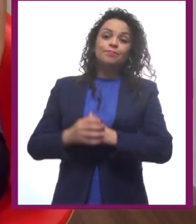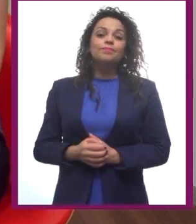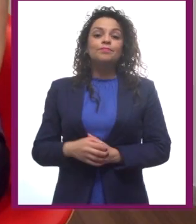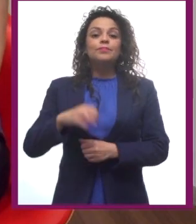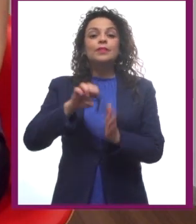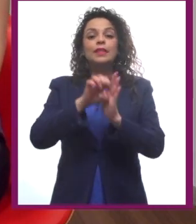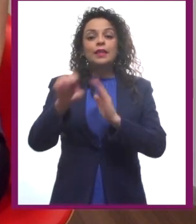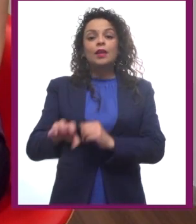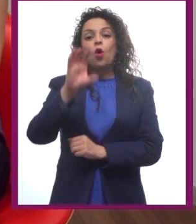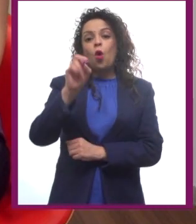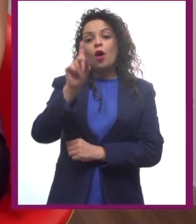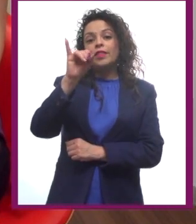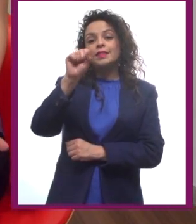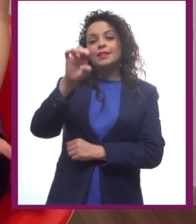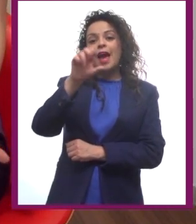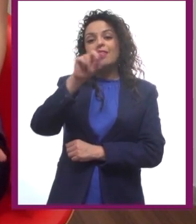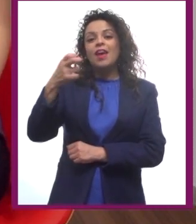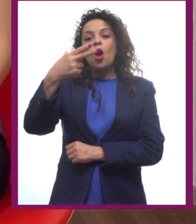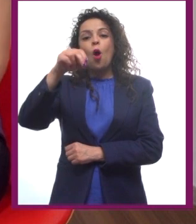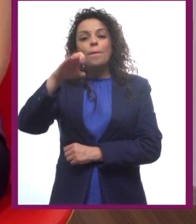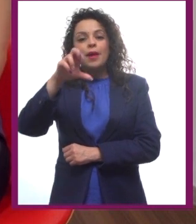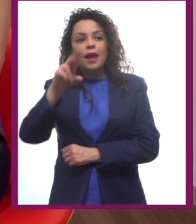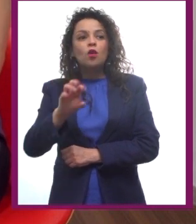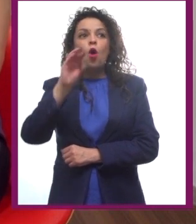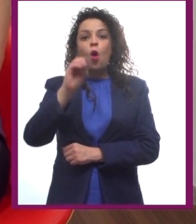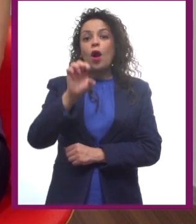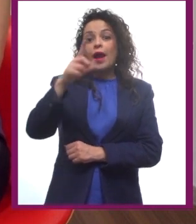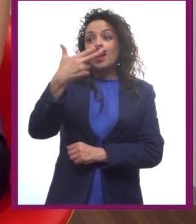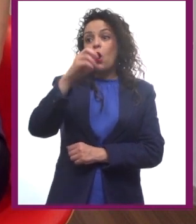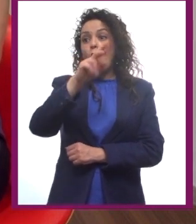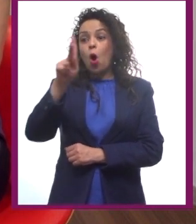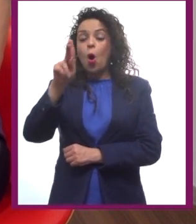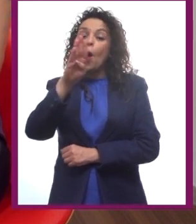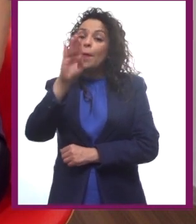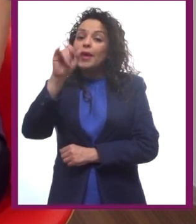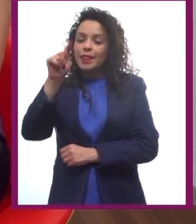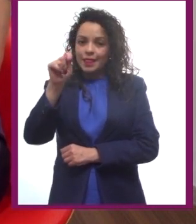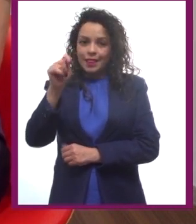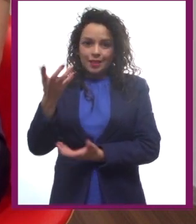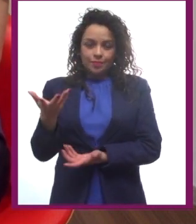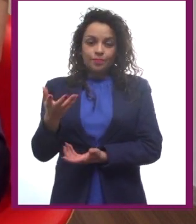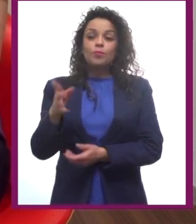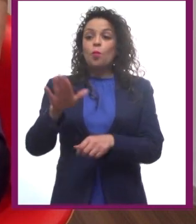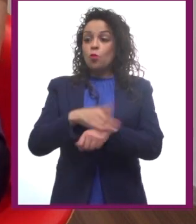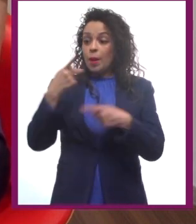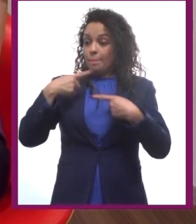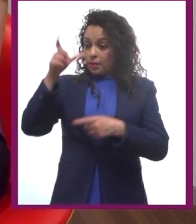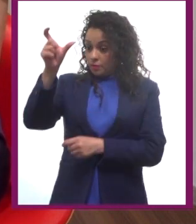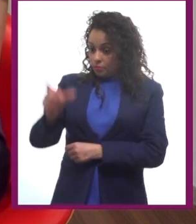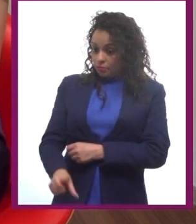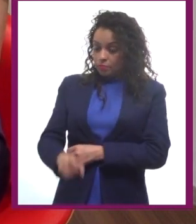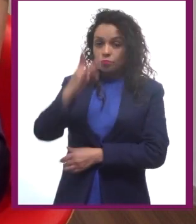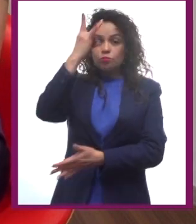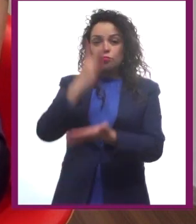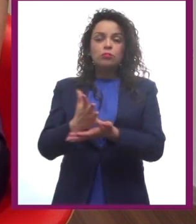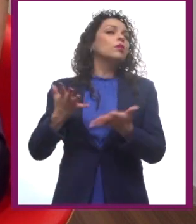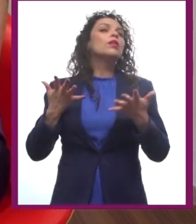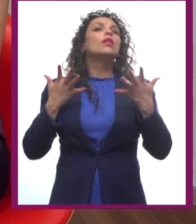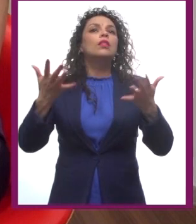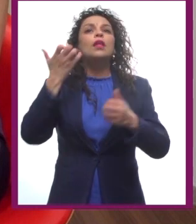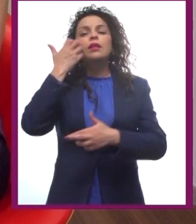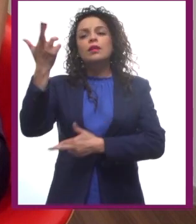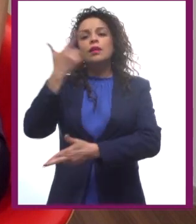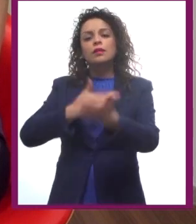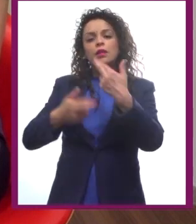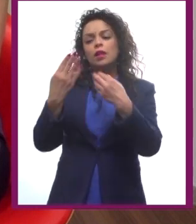odisea de Homero o el Hobbit de Tolkien. Ya que los protagonistas solo quieren volver a su hogar, Ulises